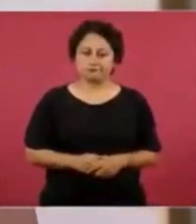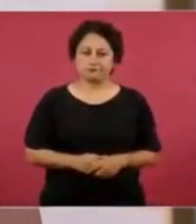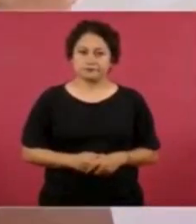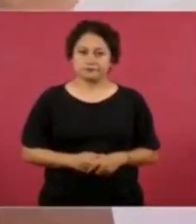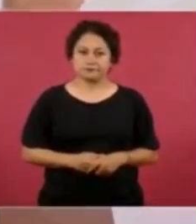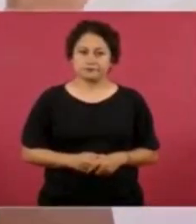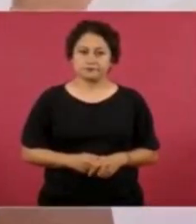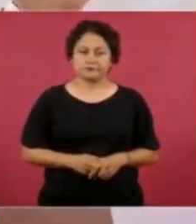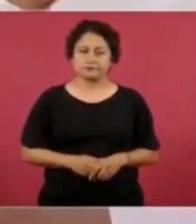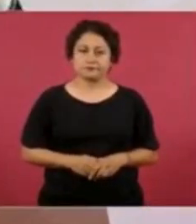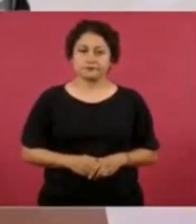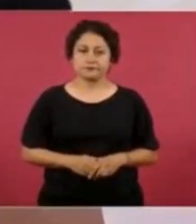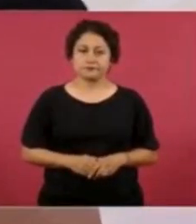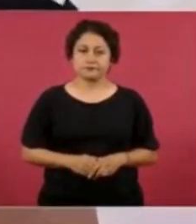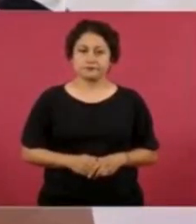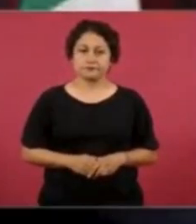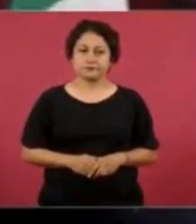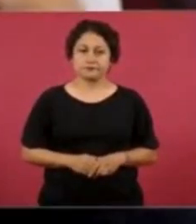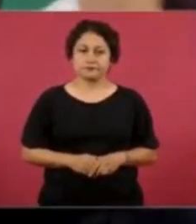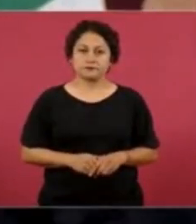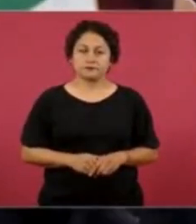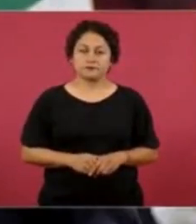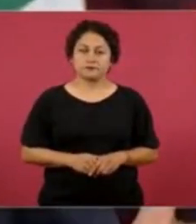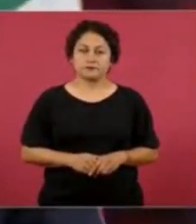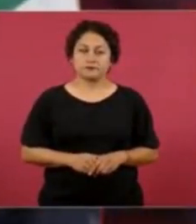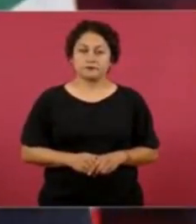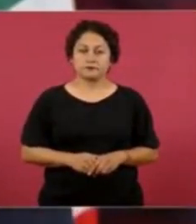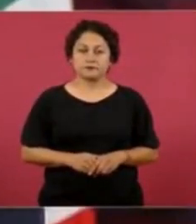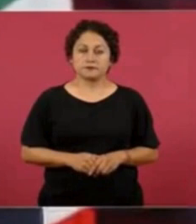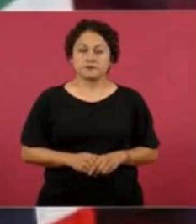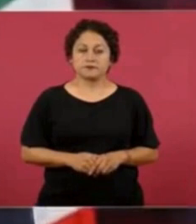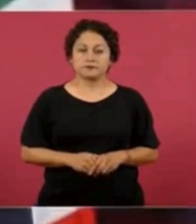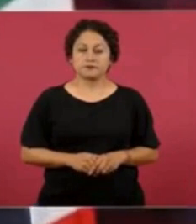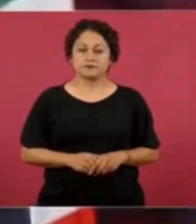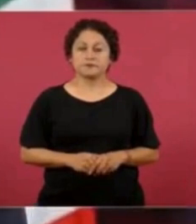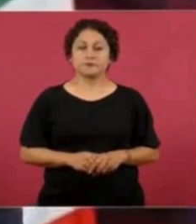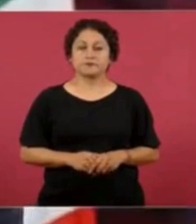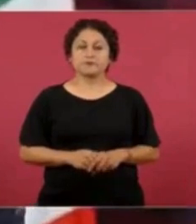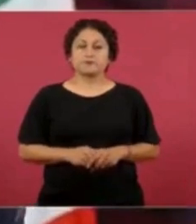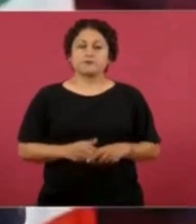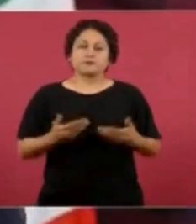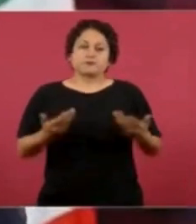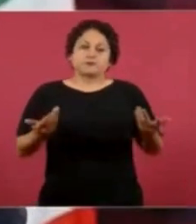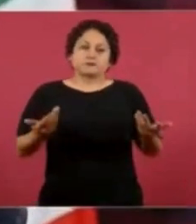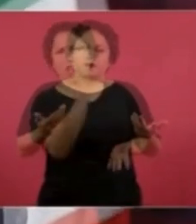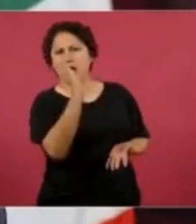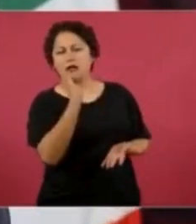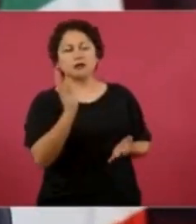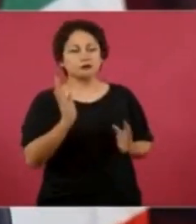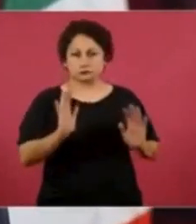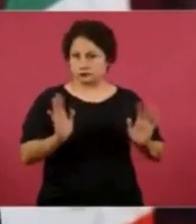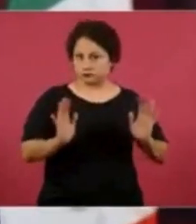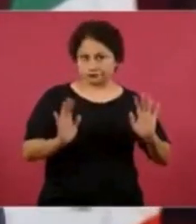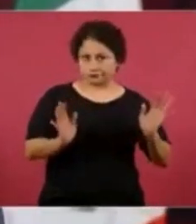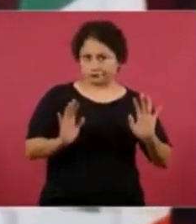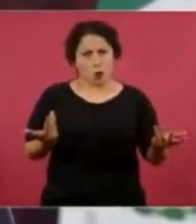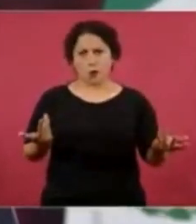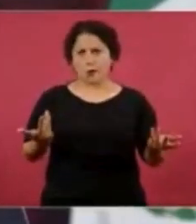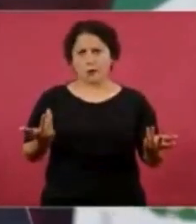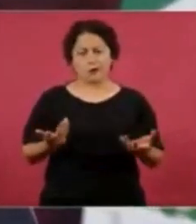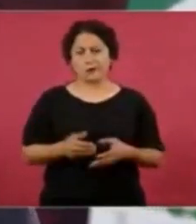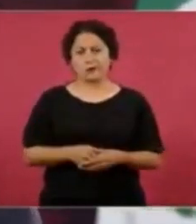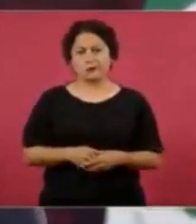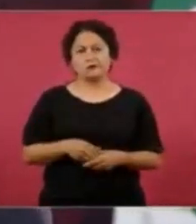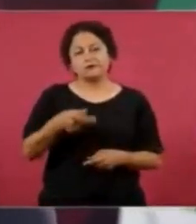un giro más diplomático, el presidente también habló sobre la reciente tensión en el diálogo con las embajadas de Estados Unidos y Canadá.